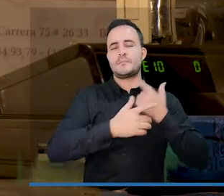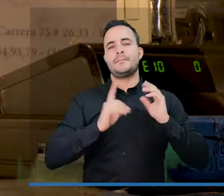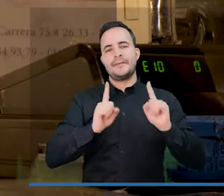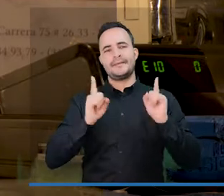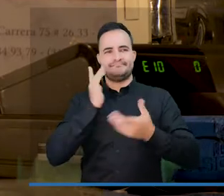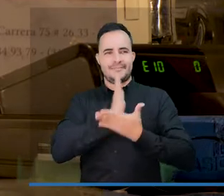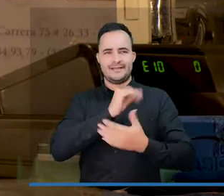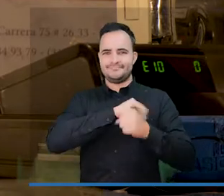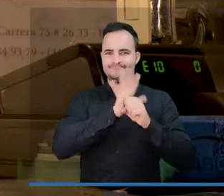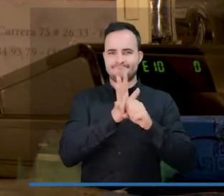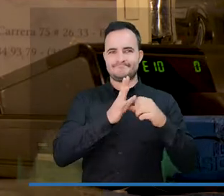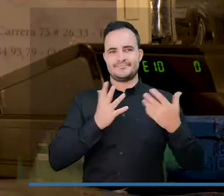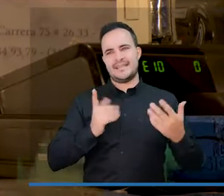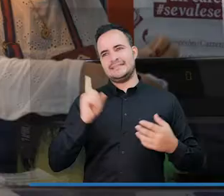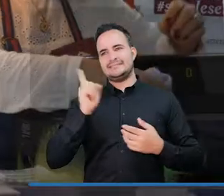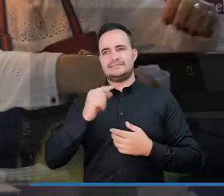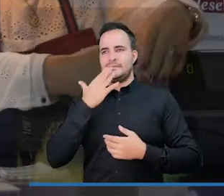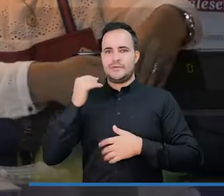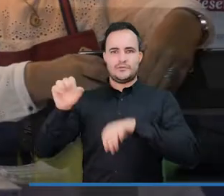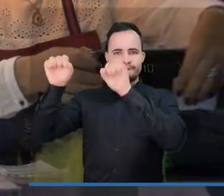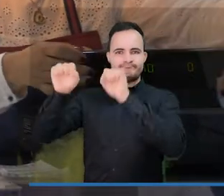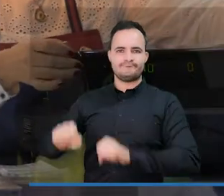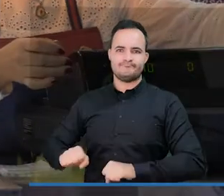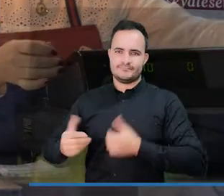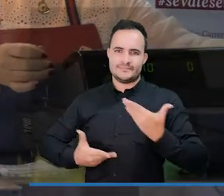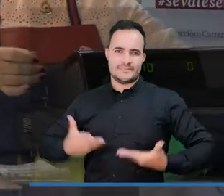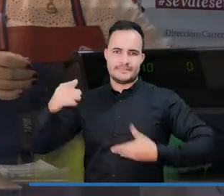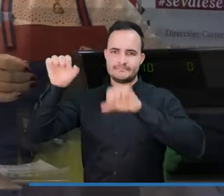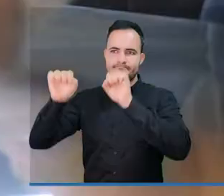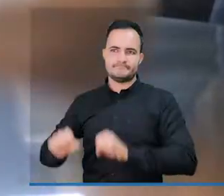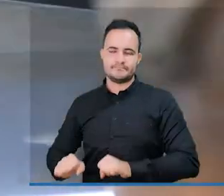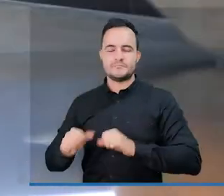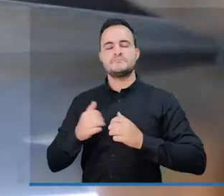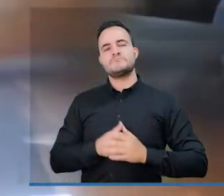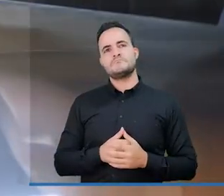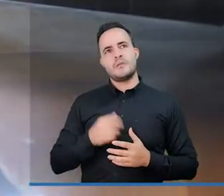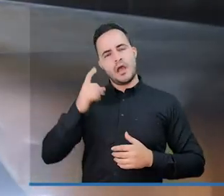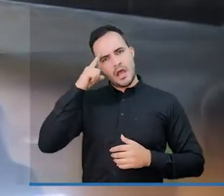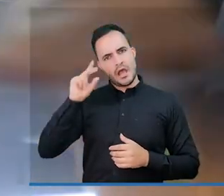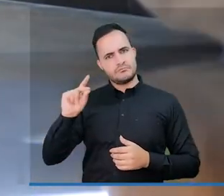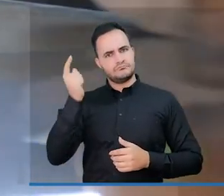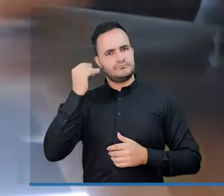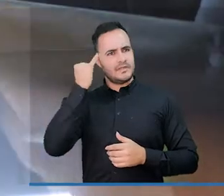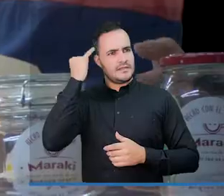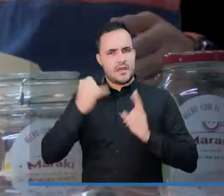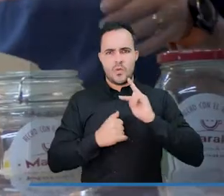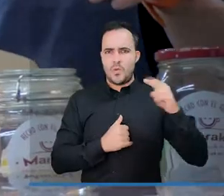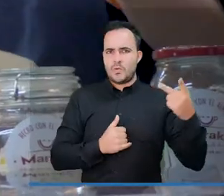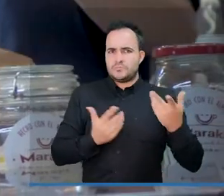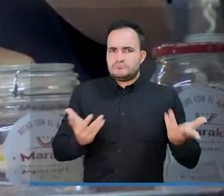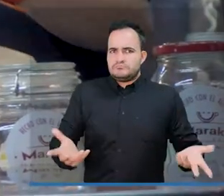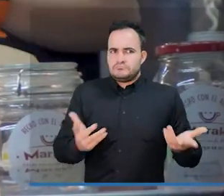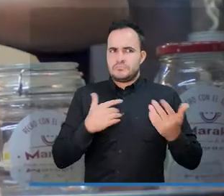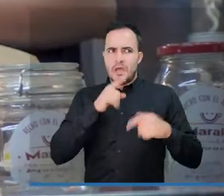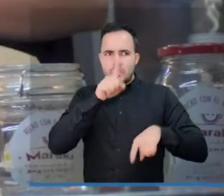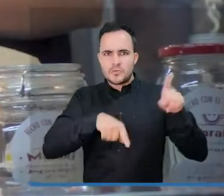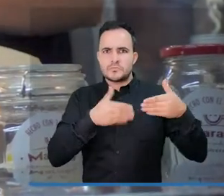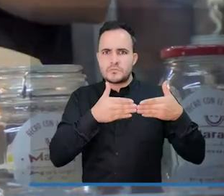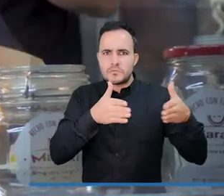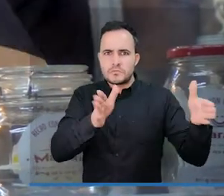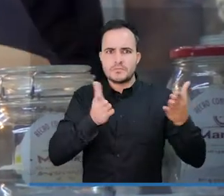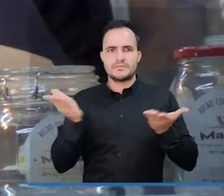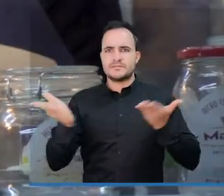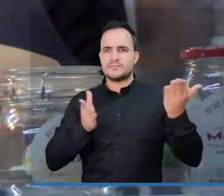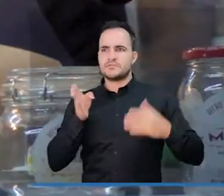tuvimos que cerrar el local y, bueno, pensamos en el tráiler porque, de todas maneras, pues, cuando empezaron empezaron a abrir que se podían